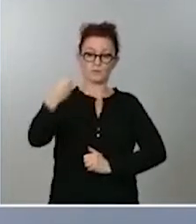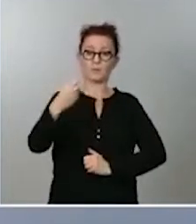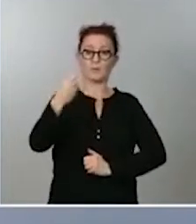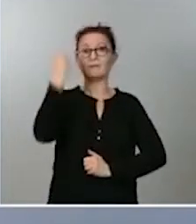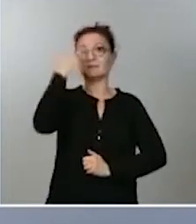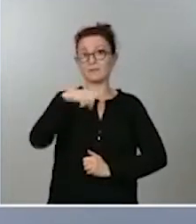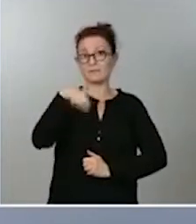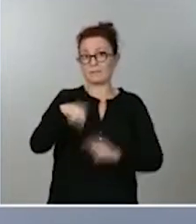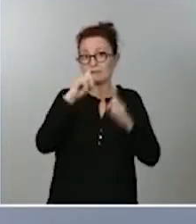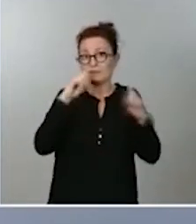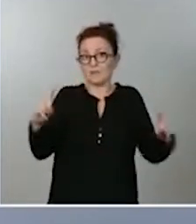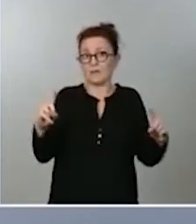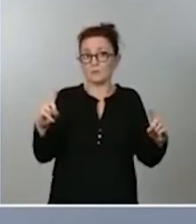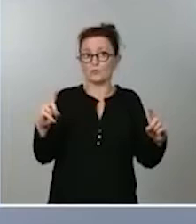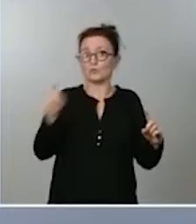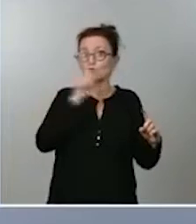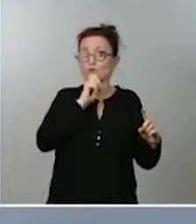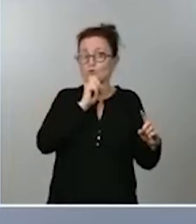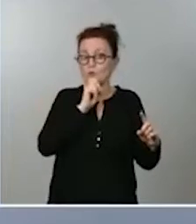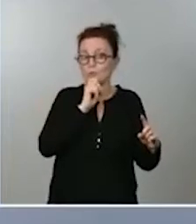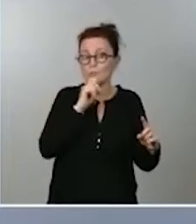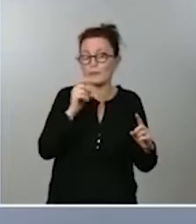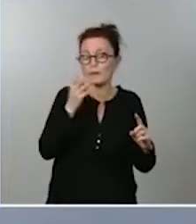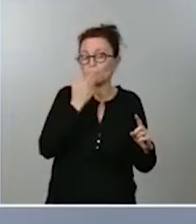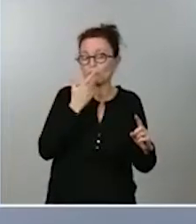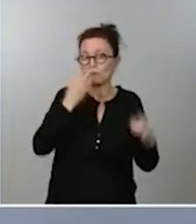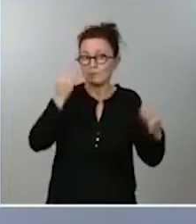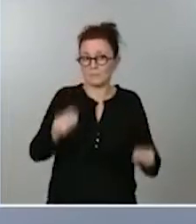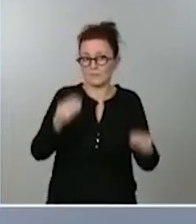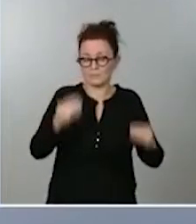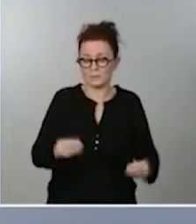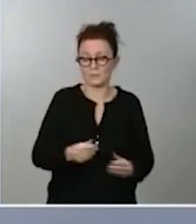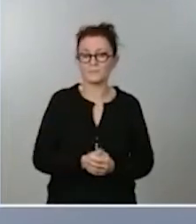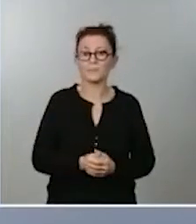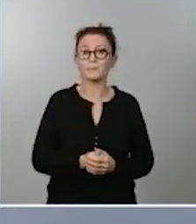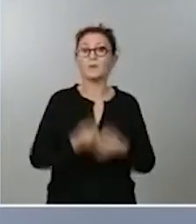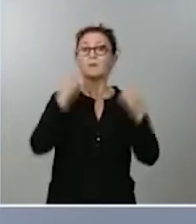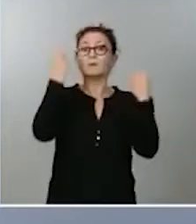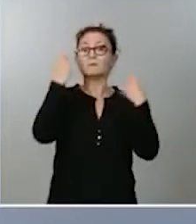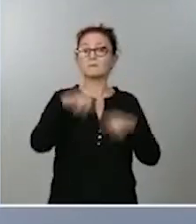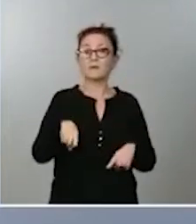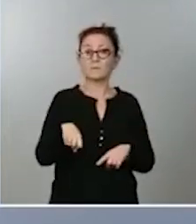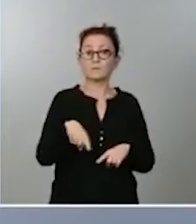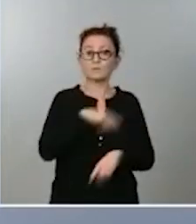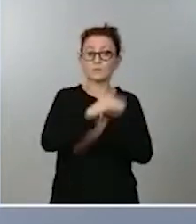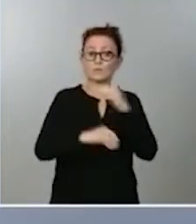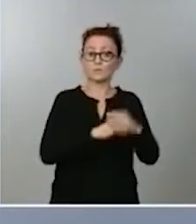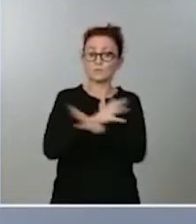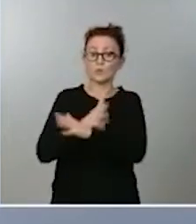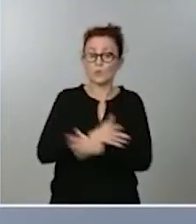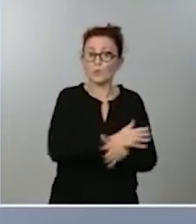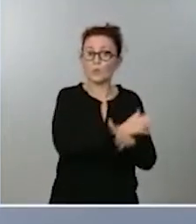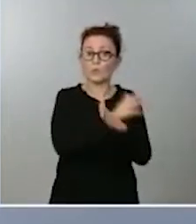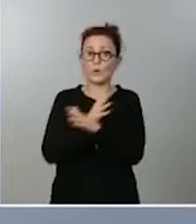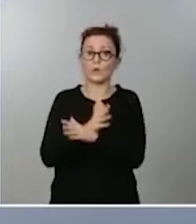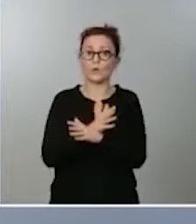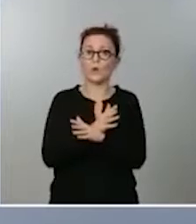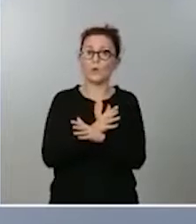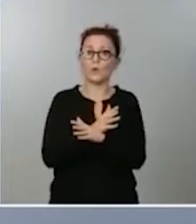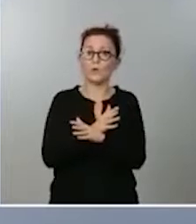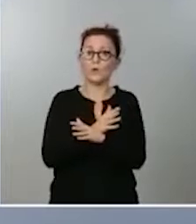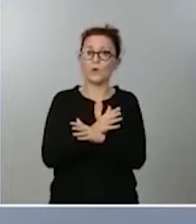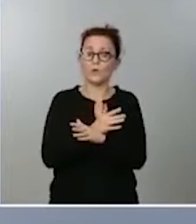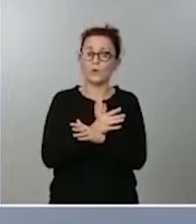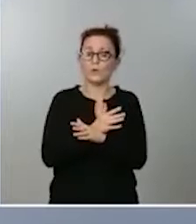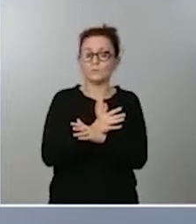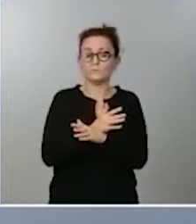precisión y con rigor de lo que está sucediendo en este tiempo, lo que sí sabemos es que el consumo de juego ha sido afectado naturalmente por esta